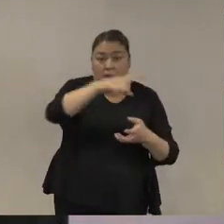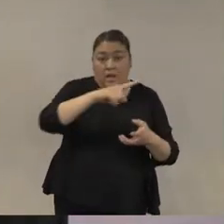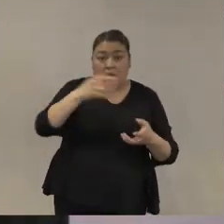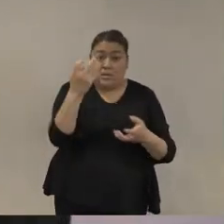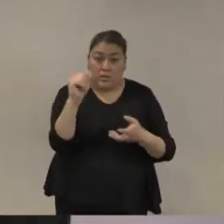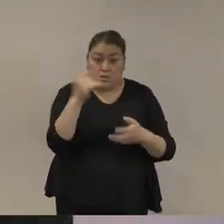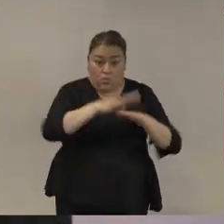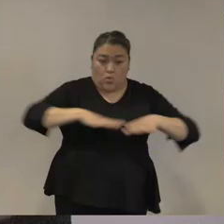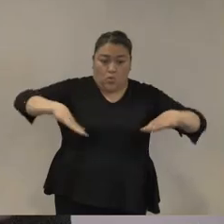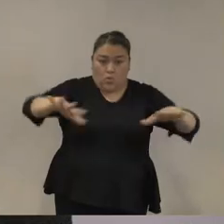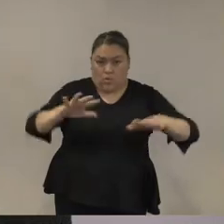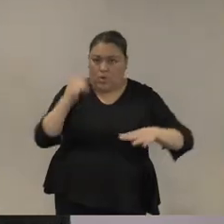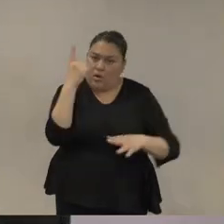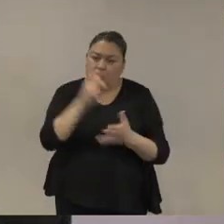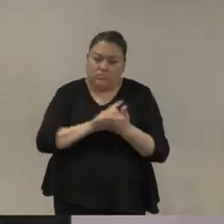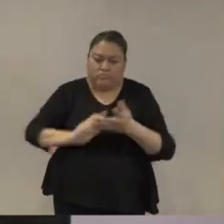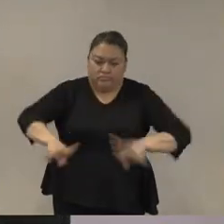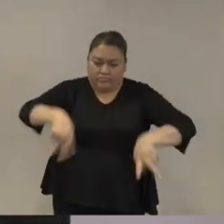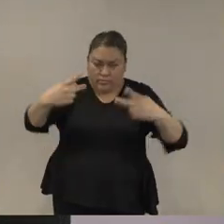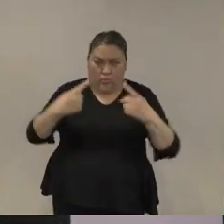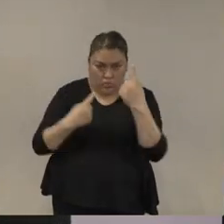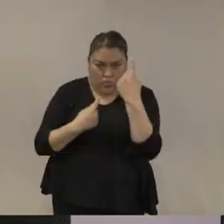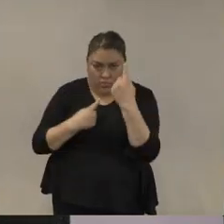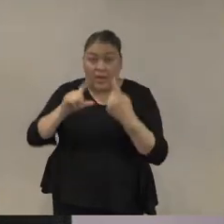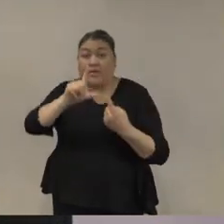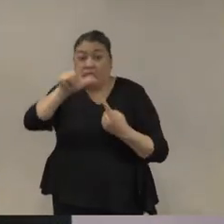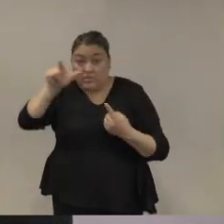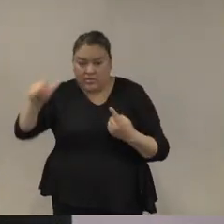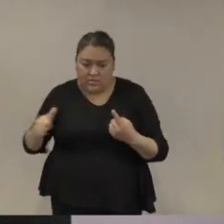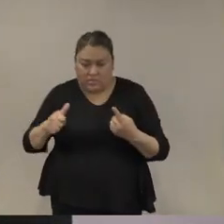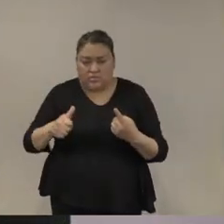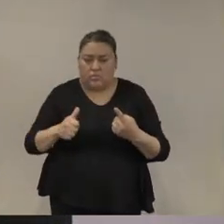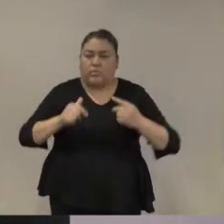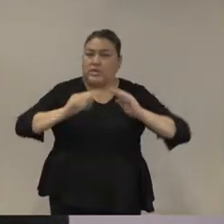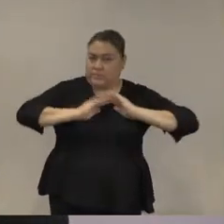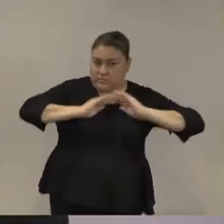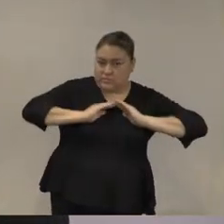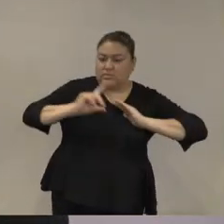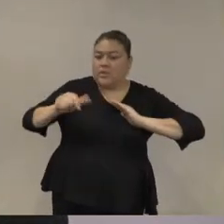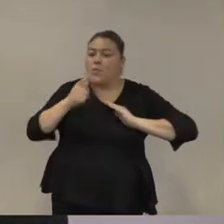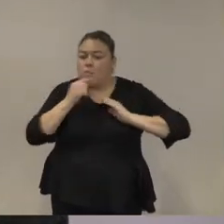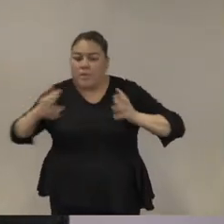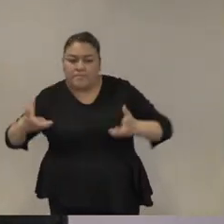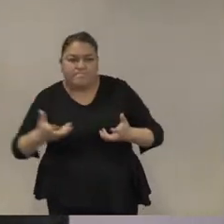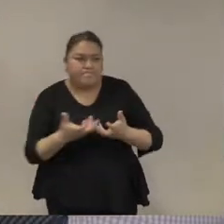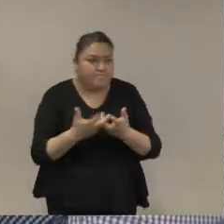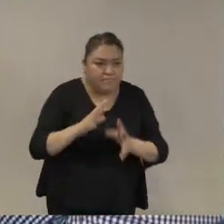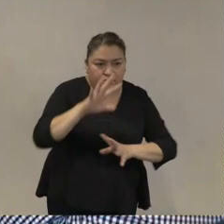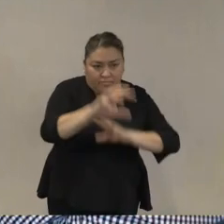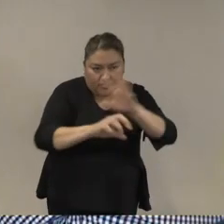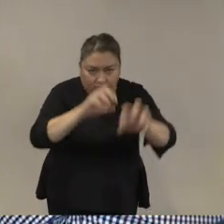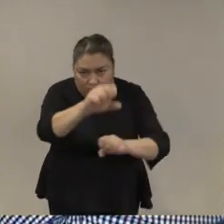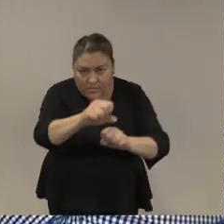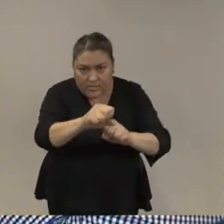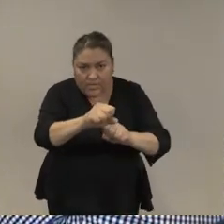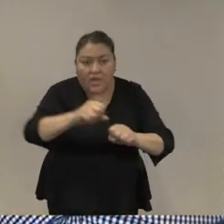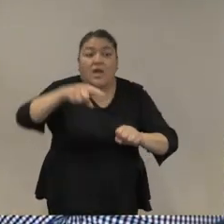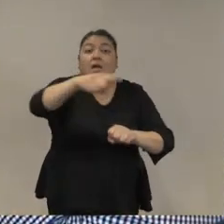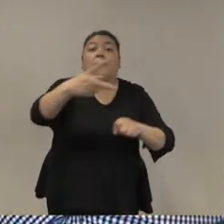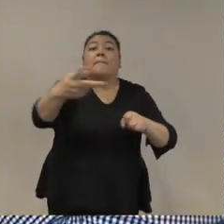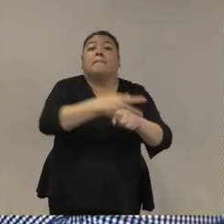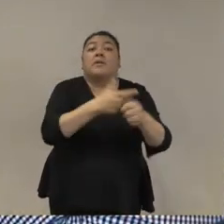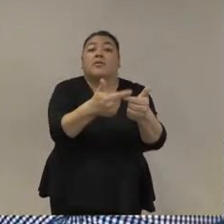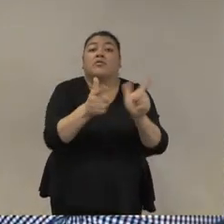y después del operativo conjunto hubo una fragmentación del crimen y ahora hay muchas células criminales